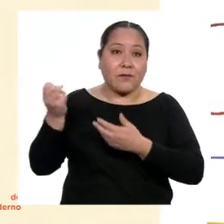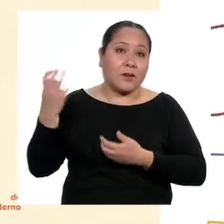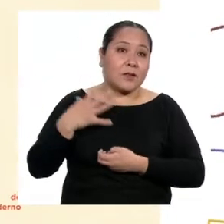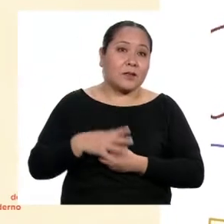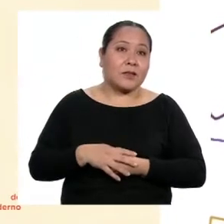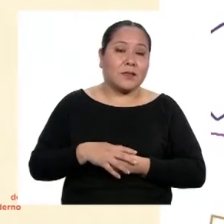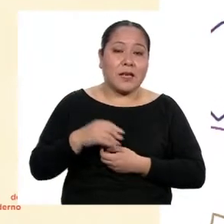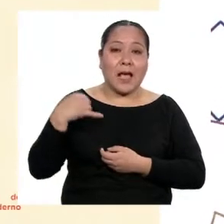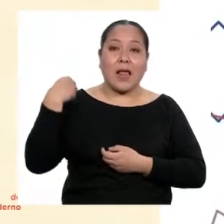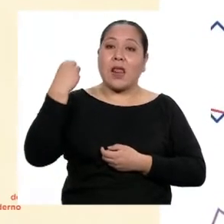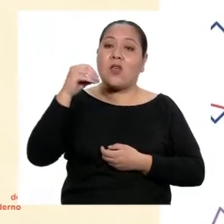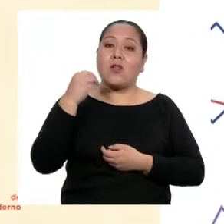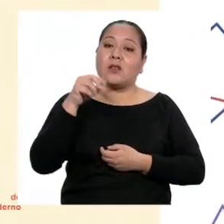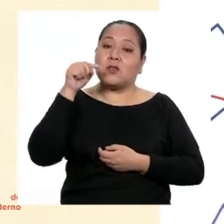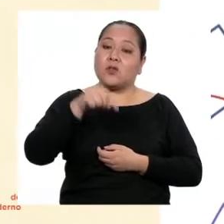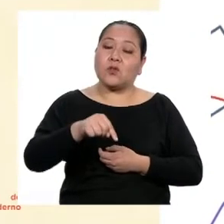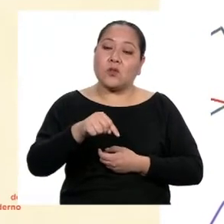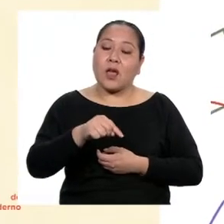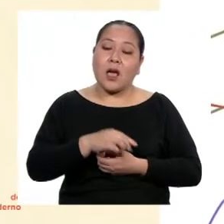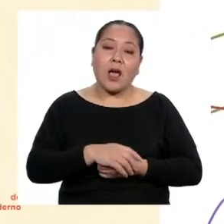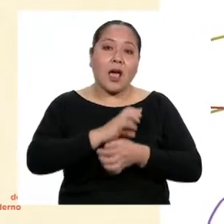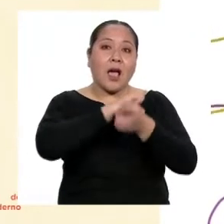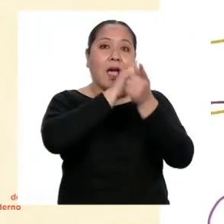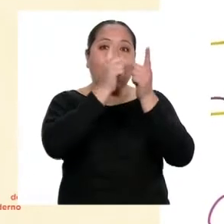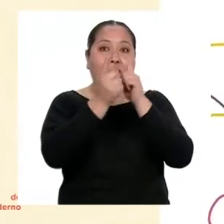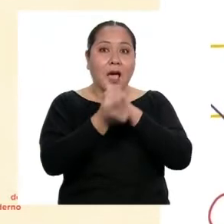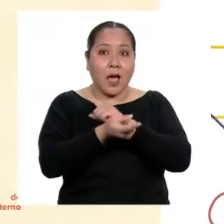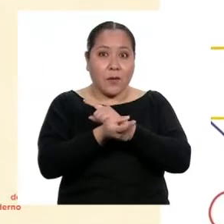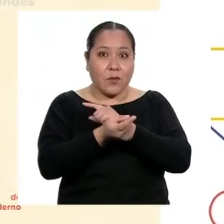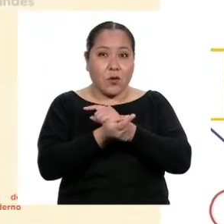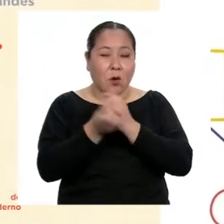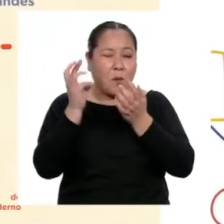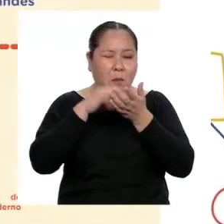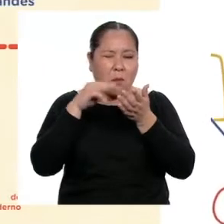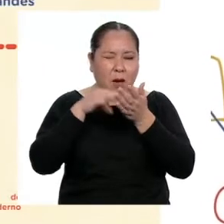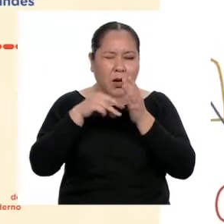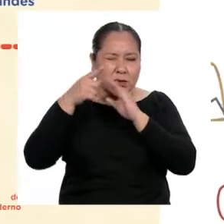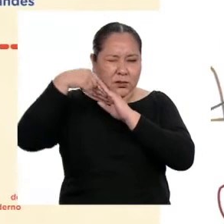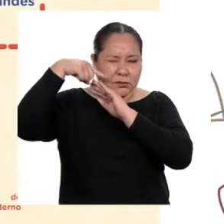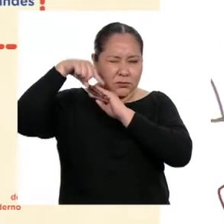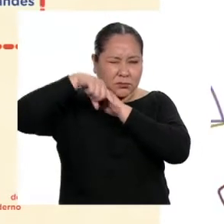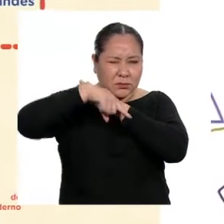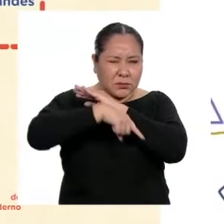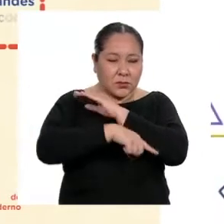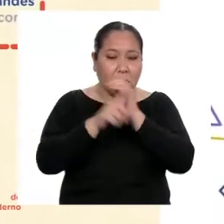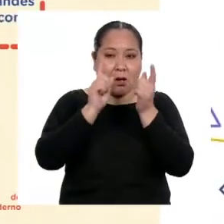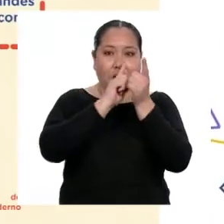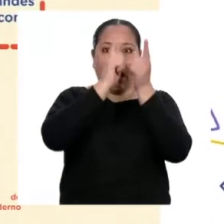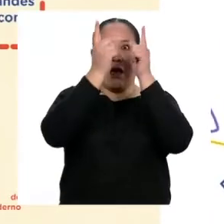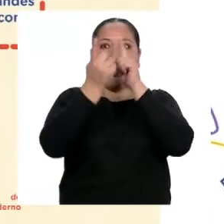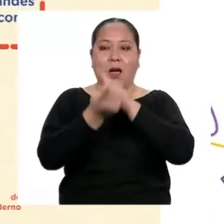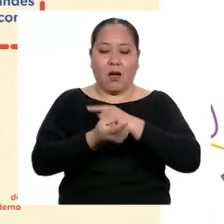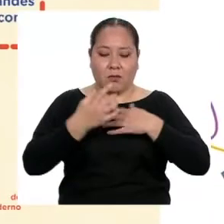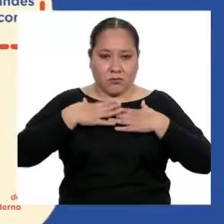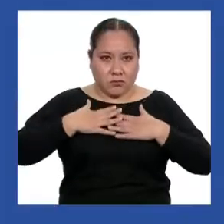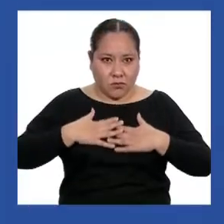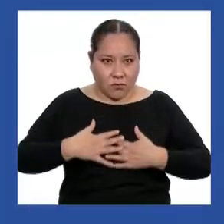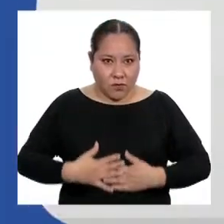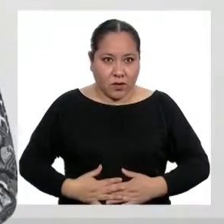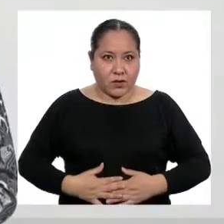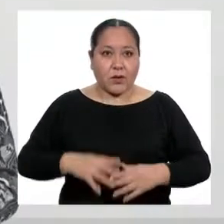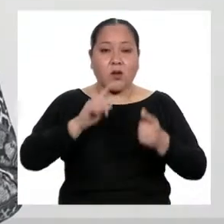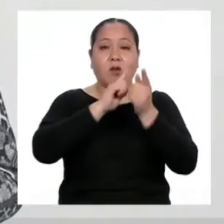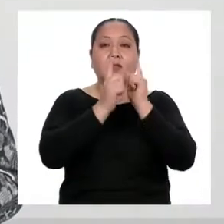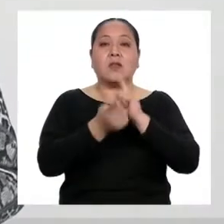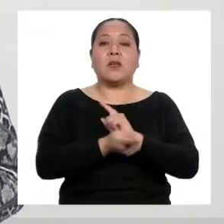La adolescencia es una de las transiciones más complejas, con grandes cambios físicos como emocionales.